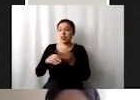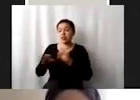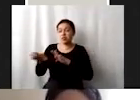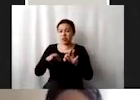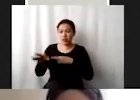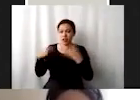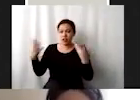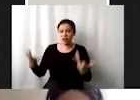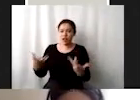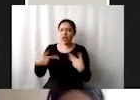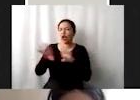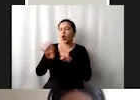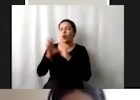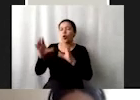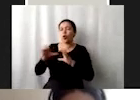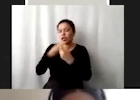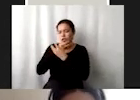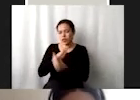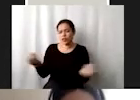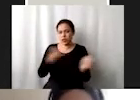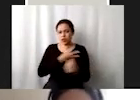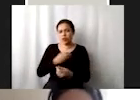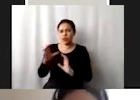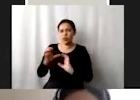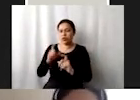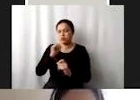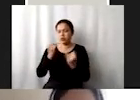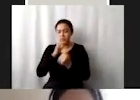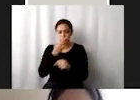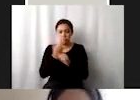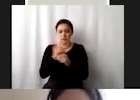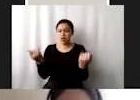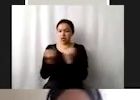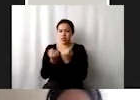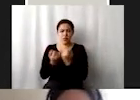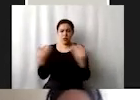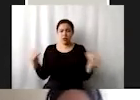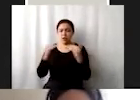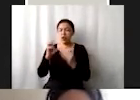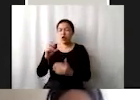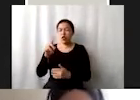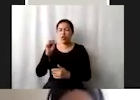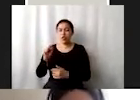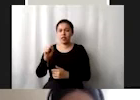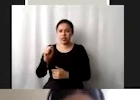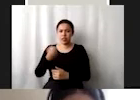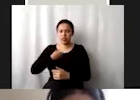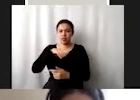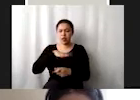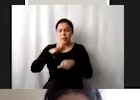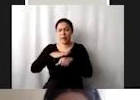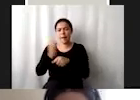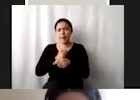responsabilidades compartidas en el hogar y la familia, hay algunas metas de los ODS que sin duda nos llaman también a prácticas